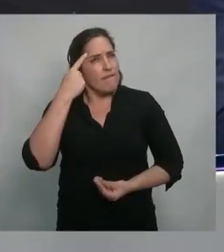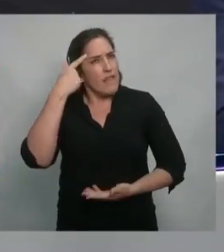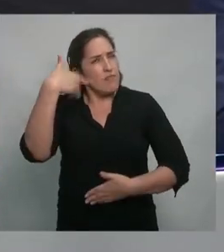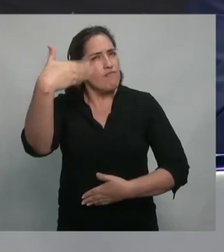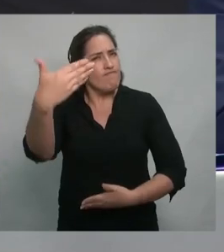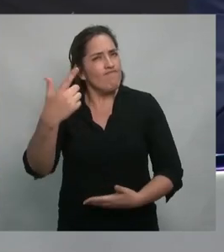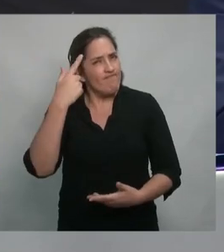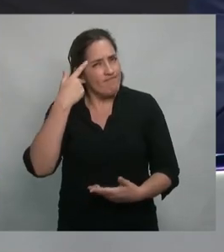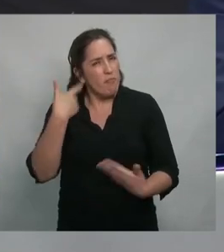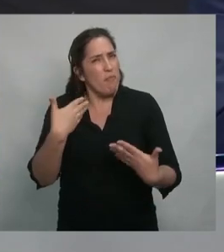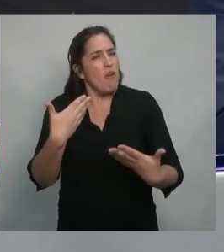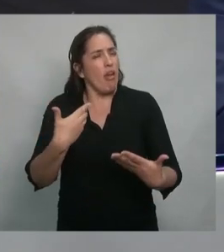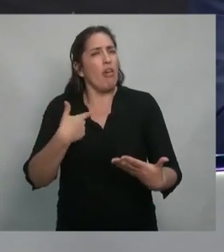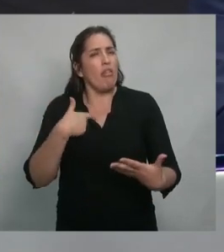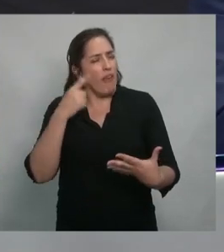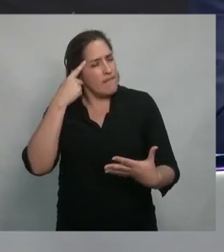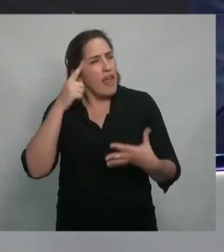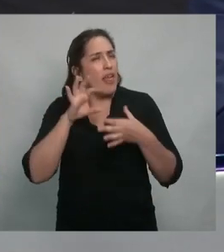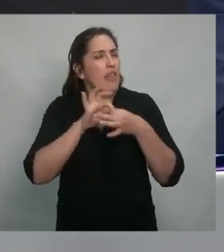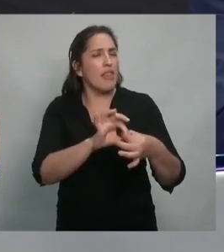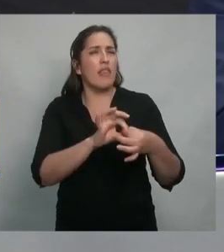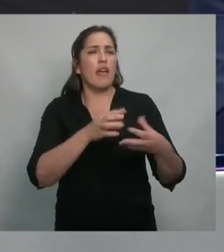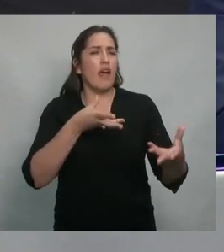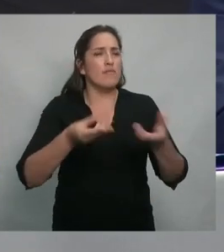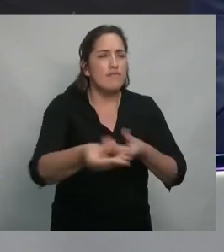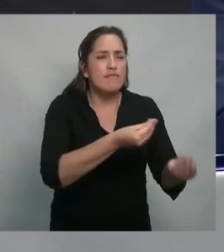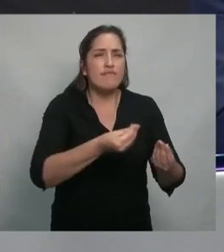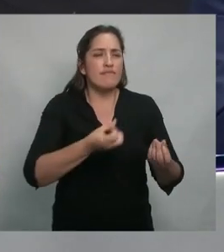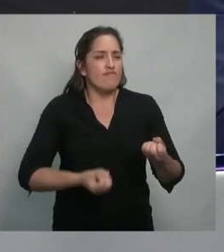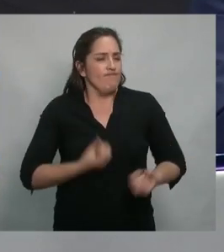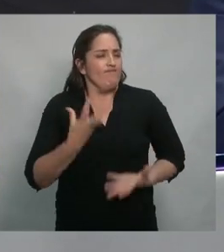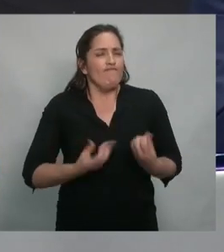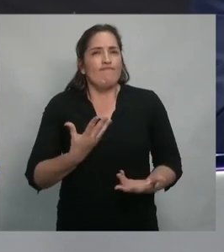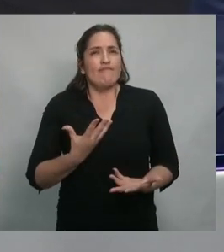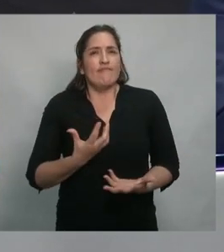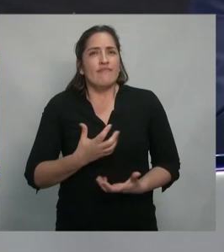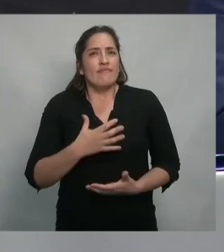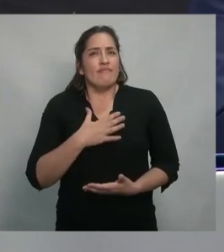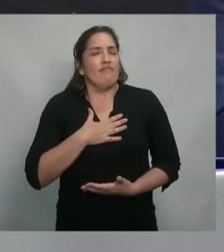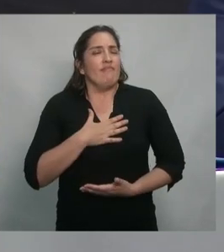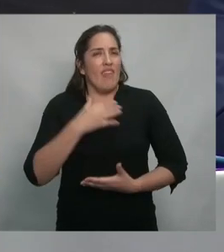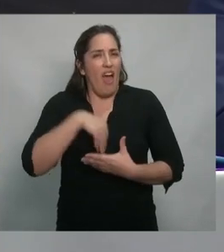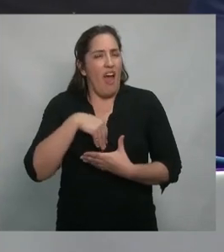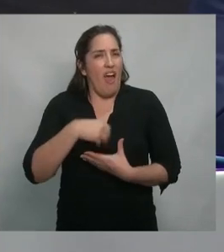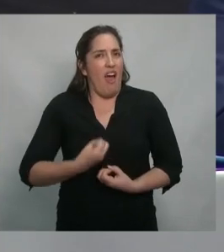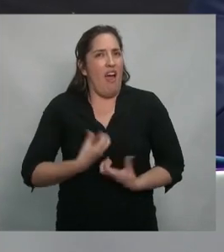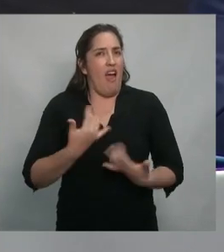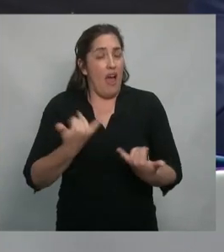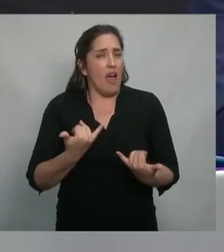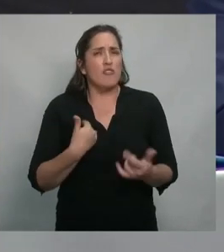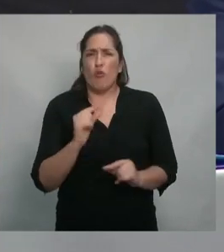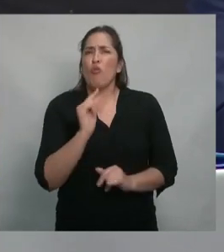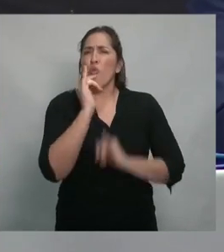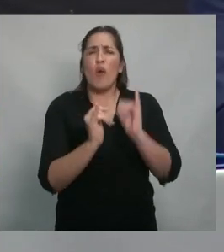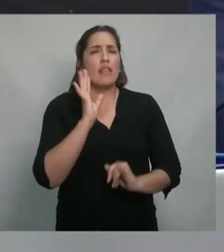con esto de la solidaridad y de la pasión les voy a contar una cosa y termino con